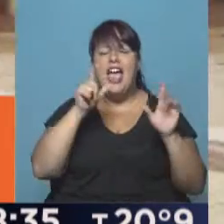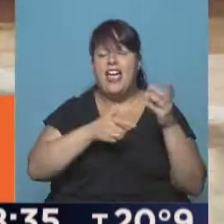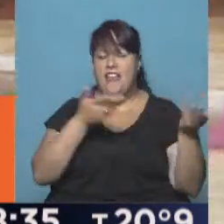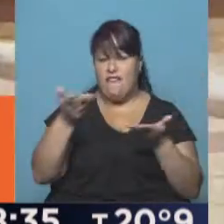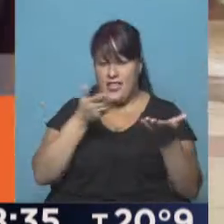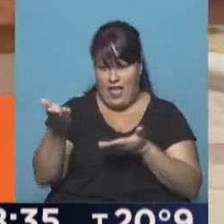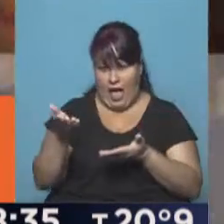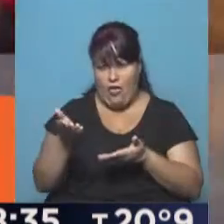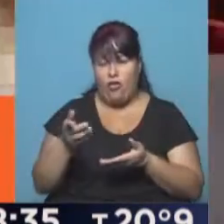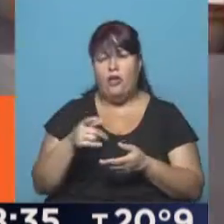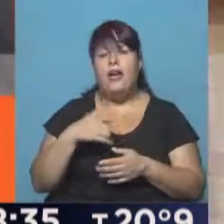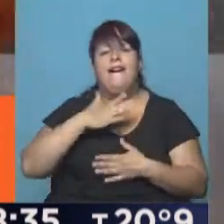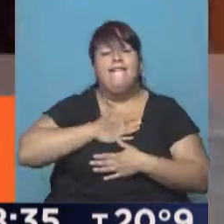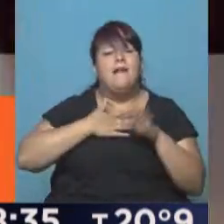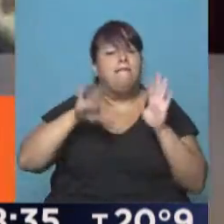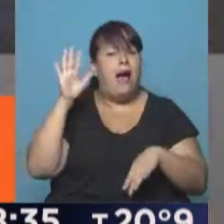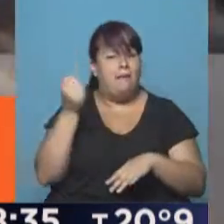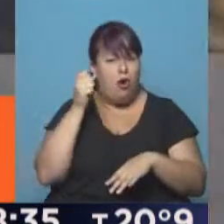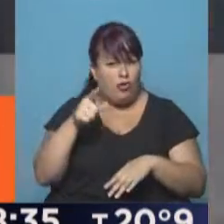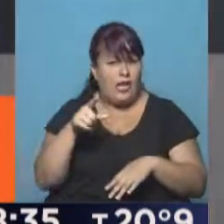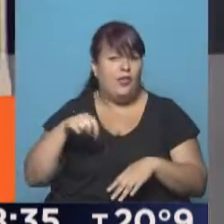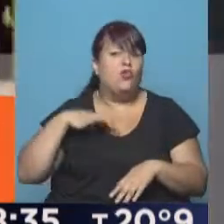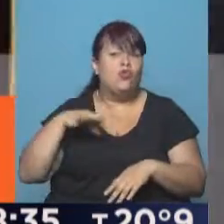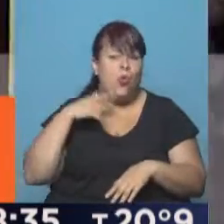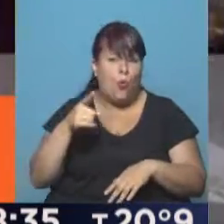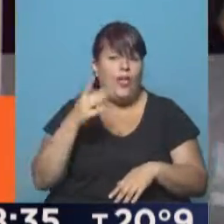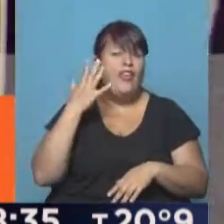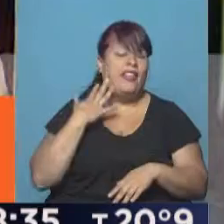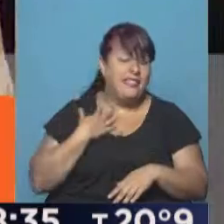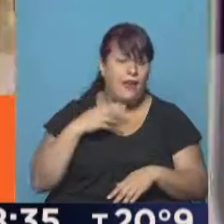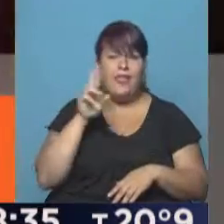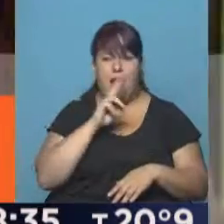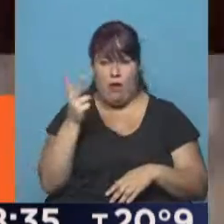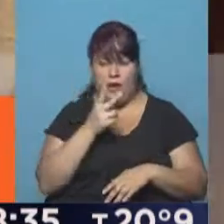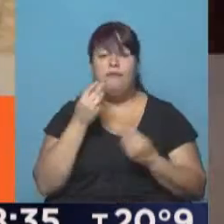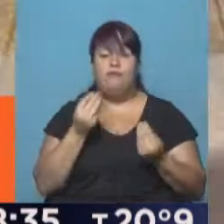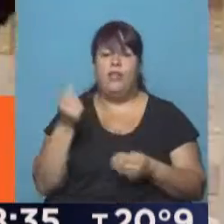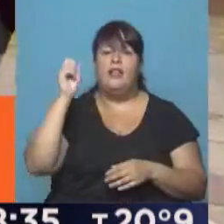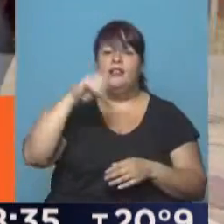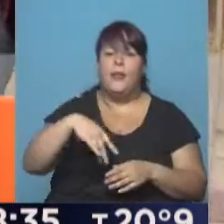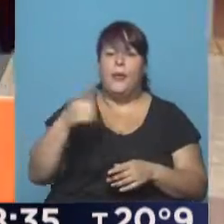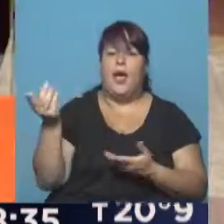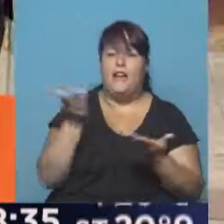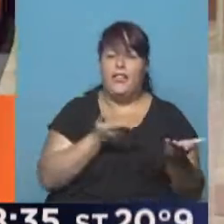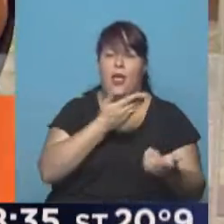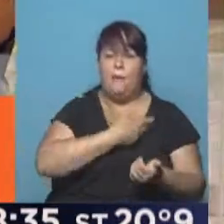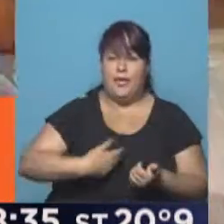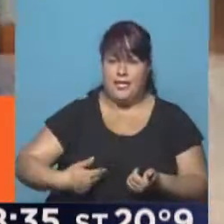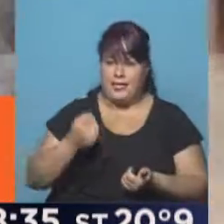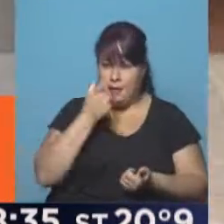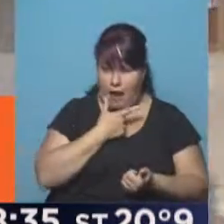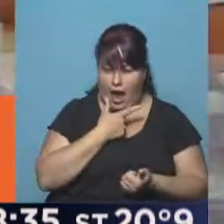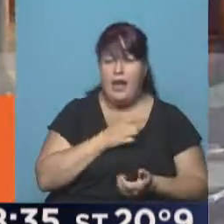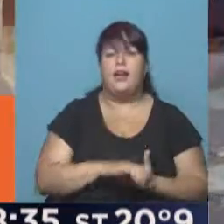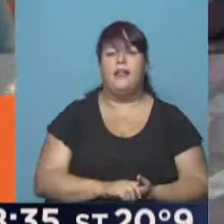Los afectos más grandes en la vida de Carlos y de Vanessa, va a contar con la presencia del Presidente de la República,